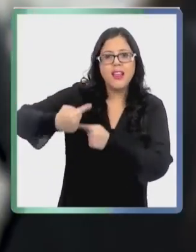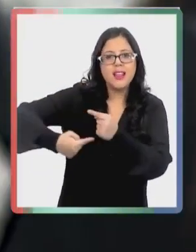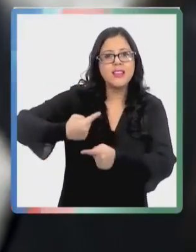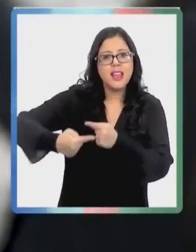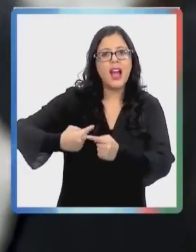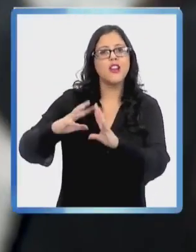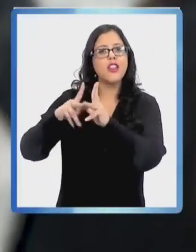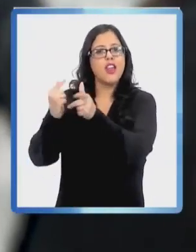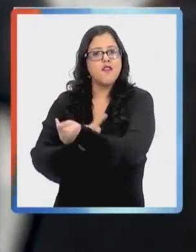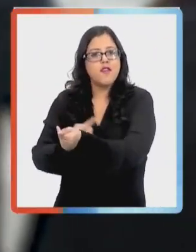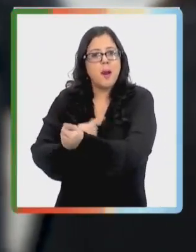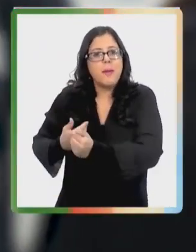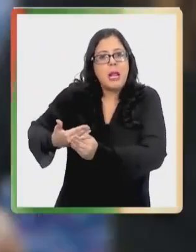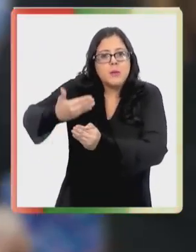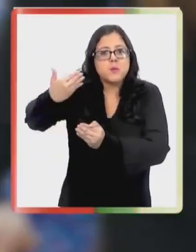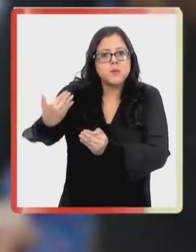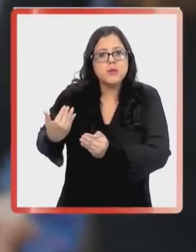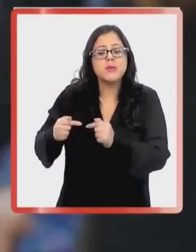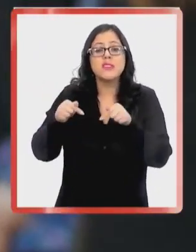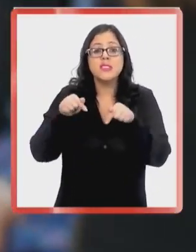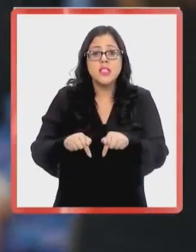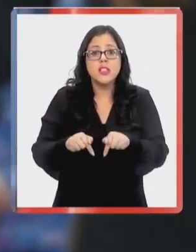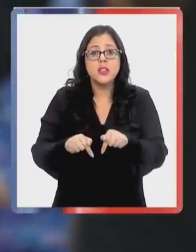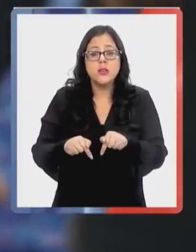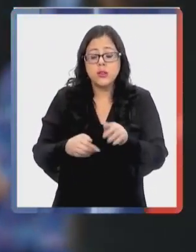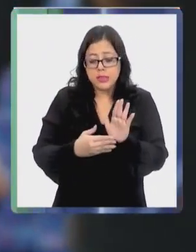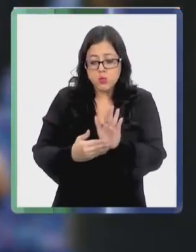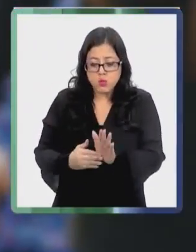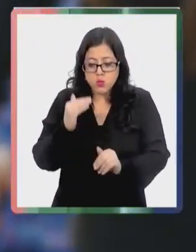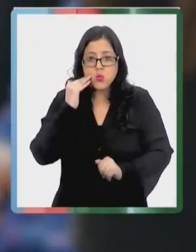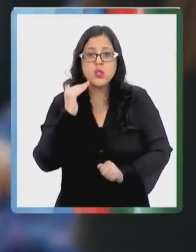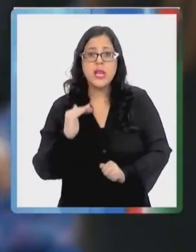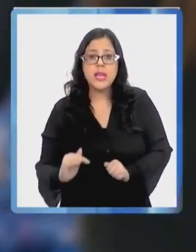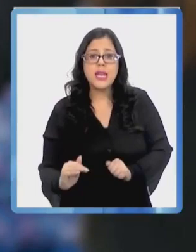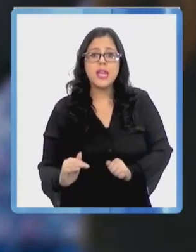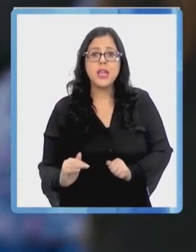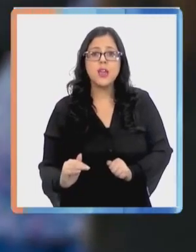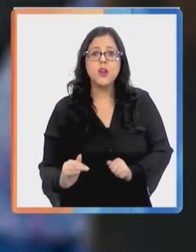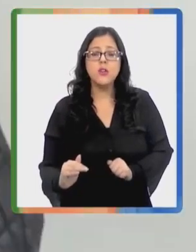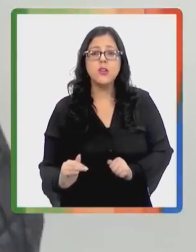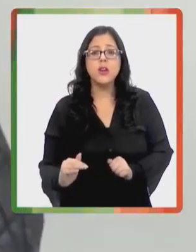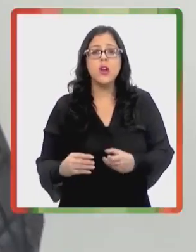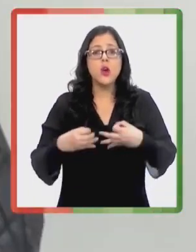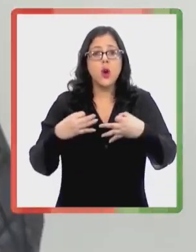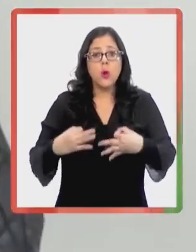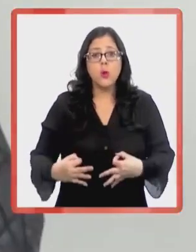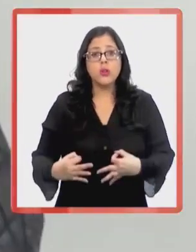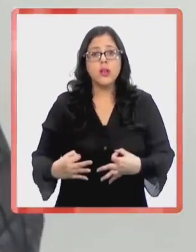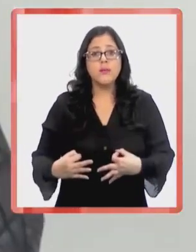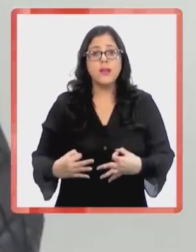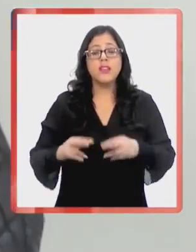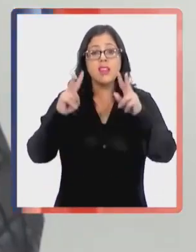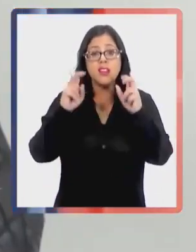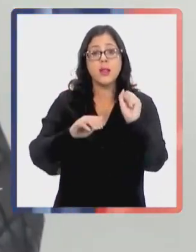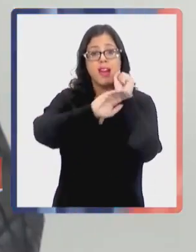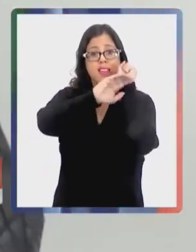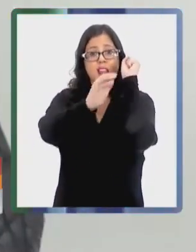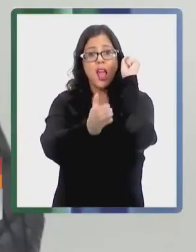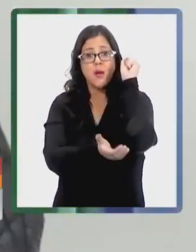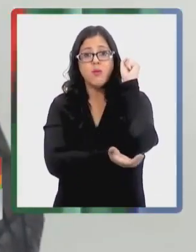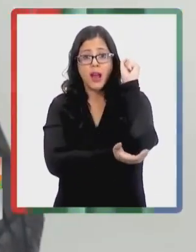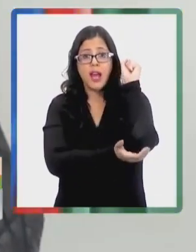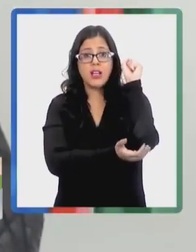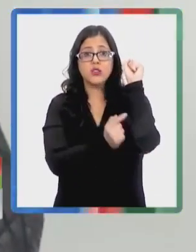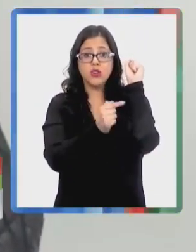probablemente y que se manifiesta en este niño o en esta niña durante este transcurso del embarazo.